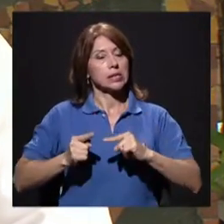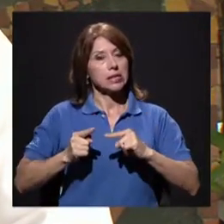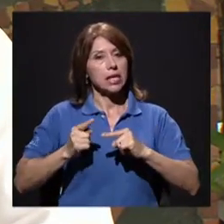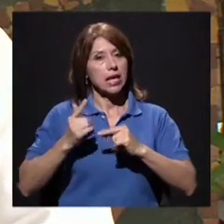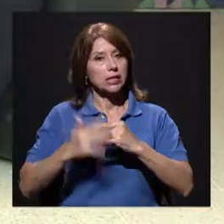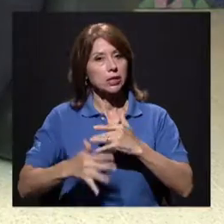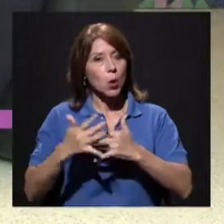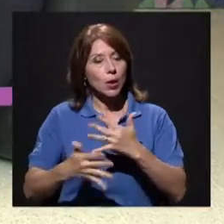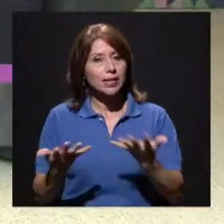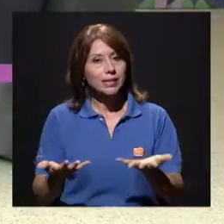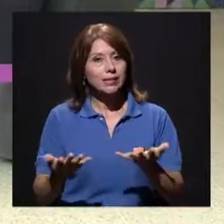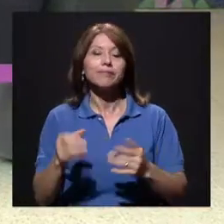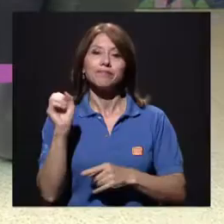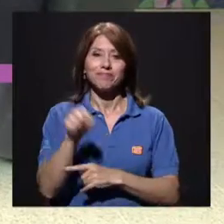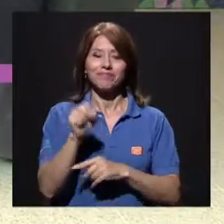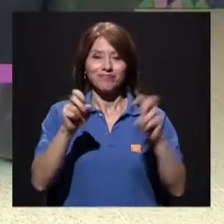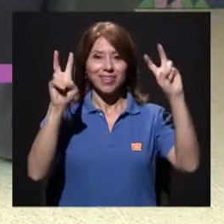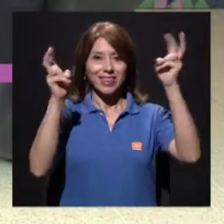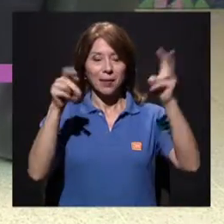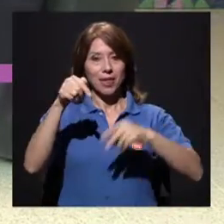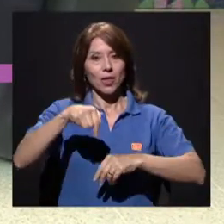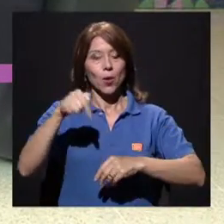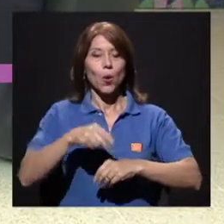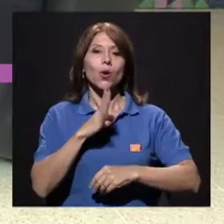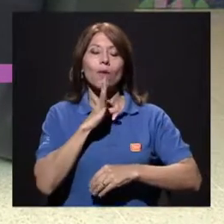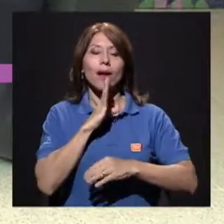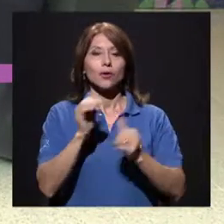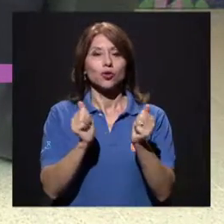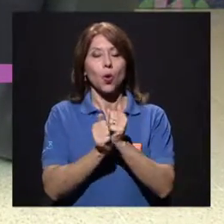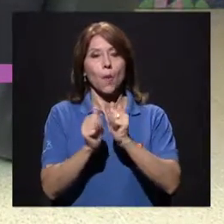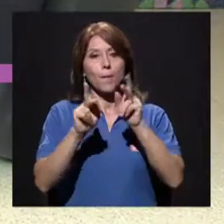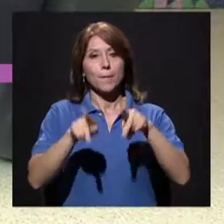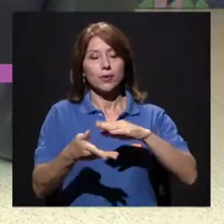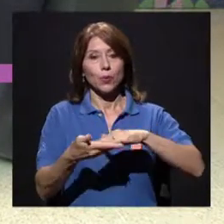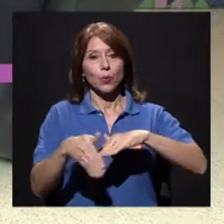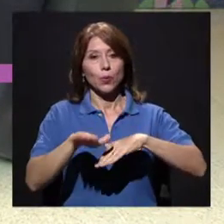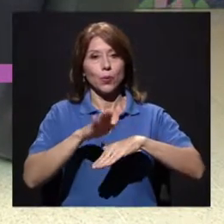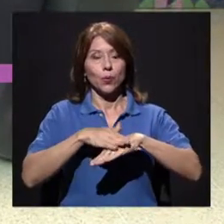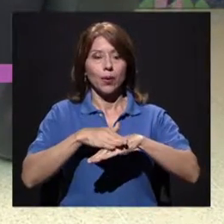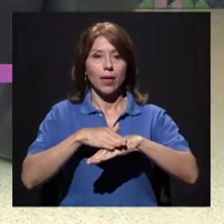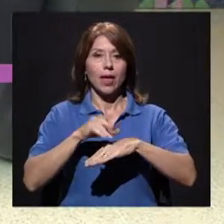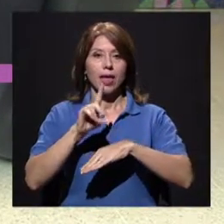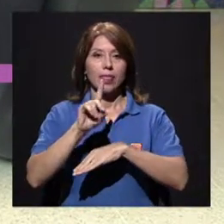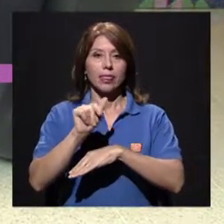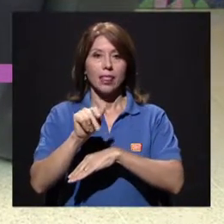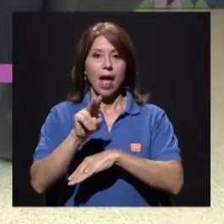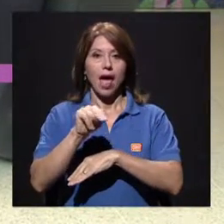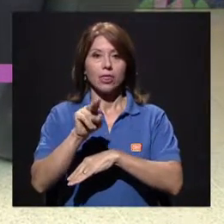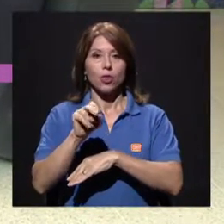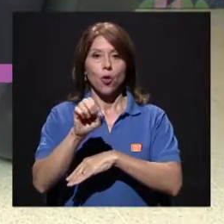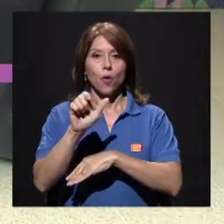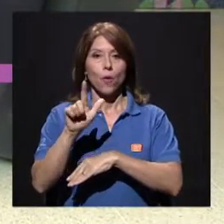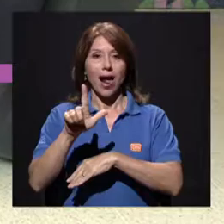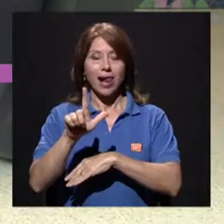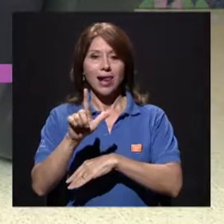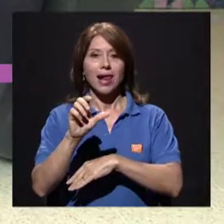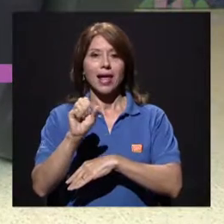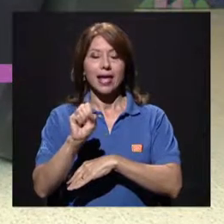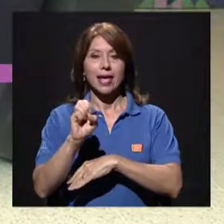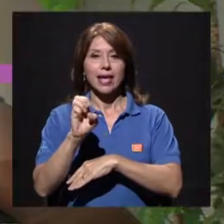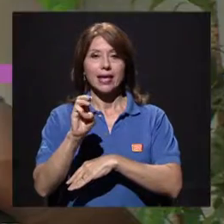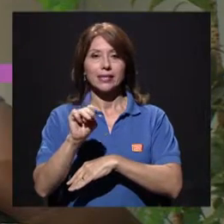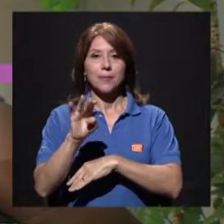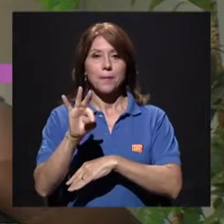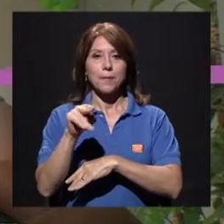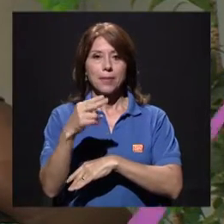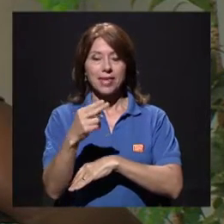Sí, el tema de hoy nos lo compartimos con el experto Dano Smith-Bart, él es